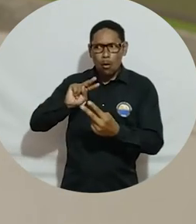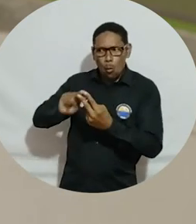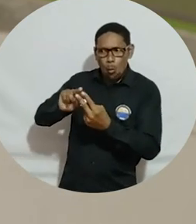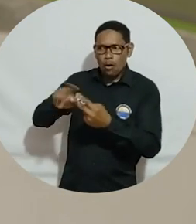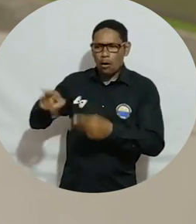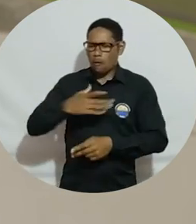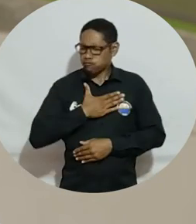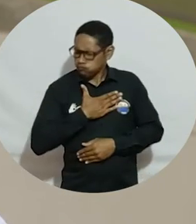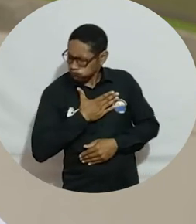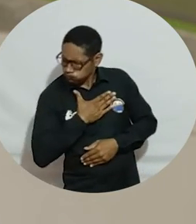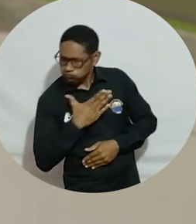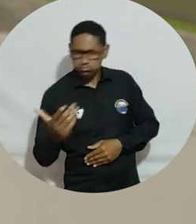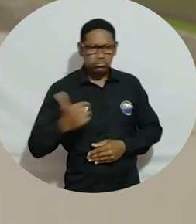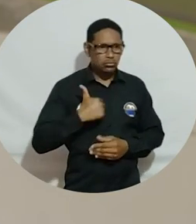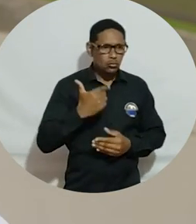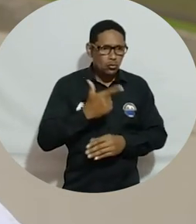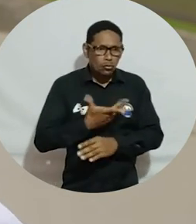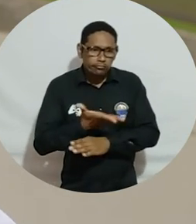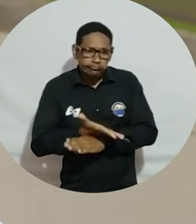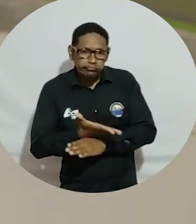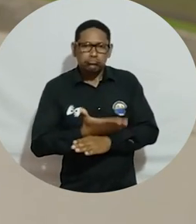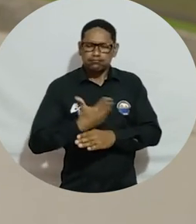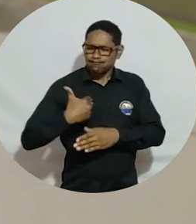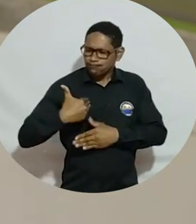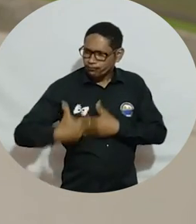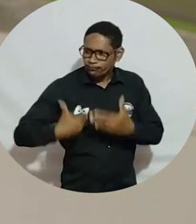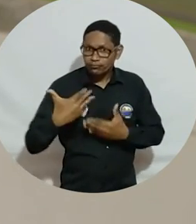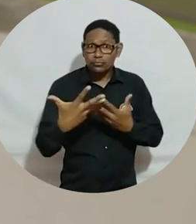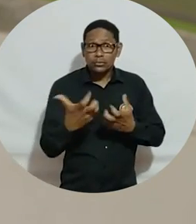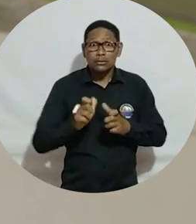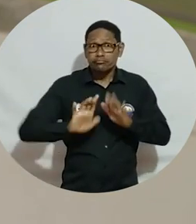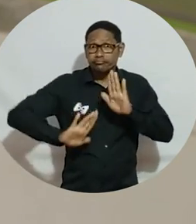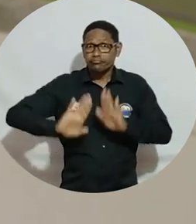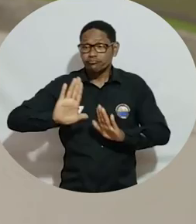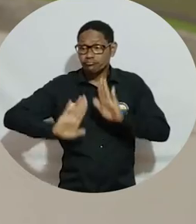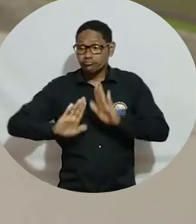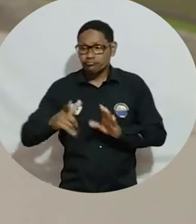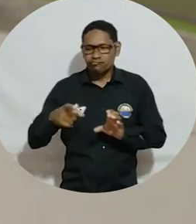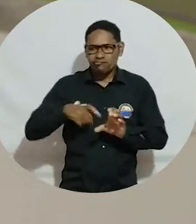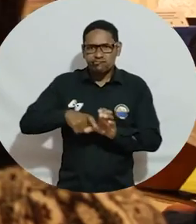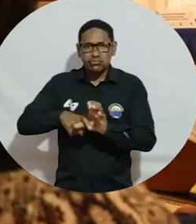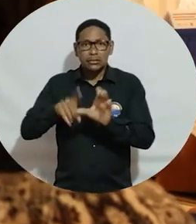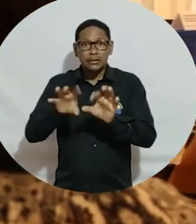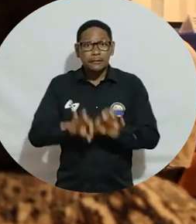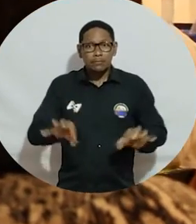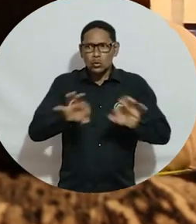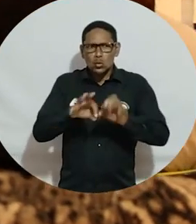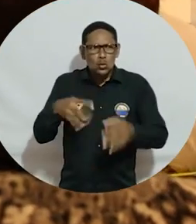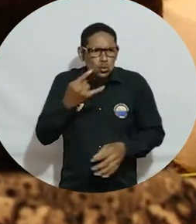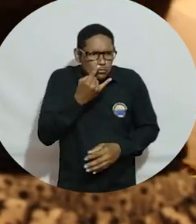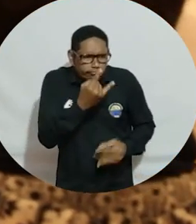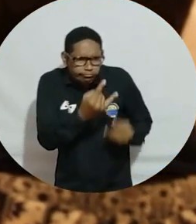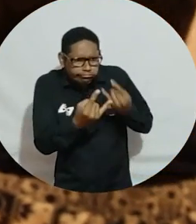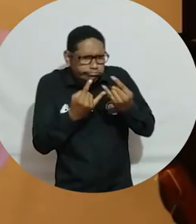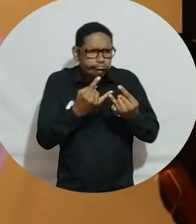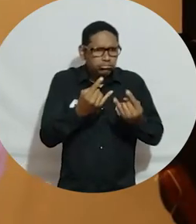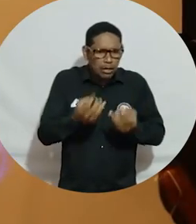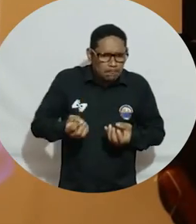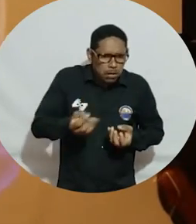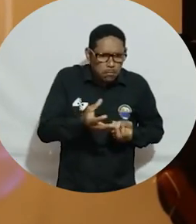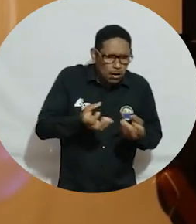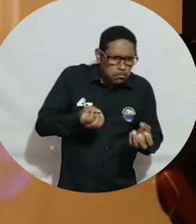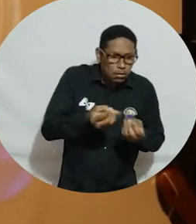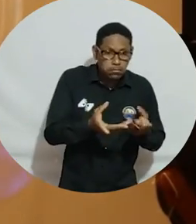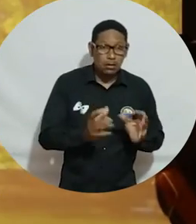ellos están dispuestos a participar en la iniciativa, les gustó bastante y están sumamente interesados en hacer sus